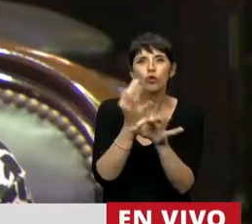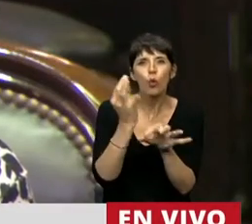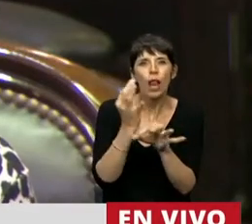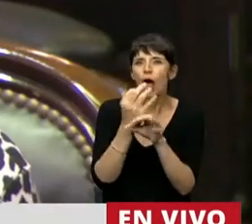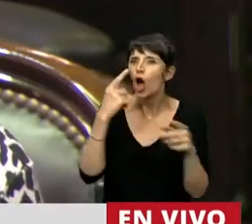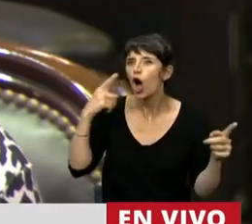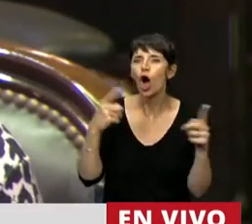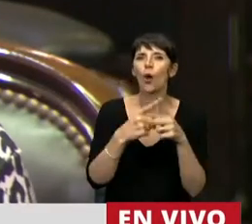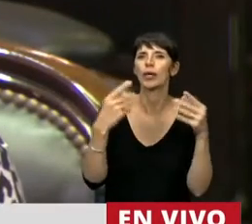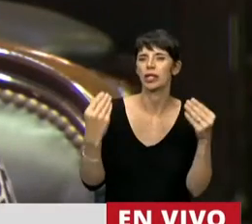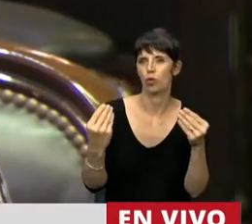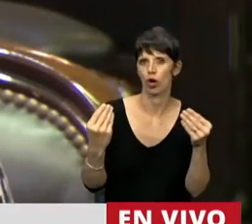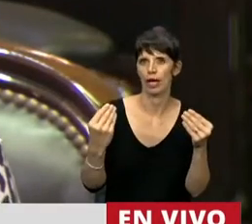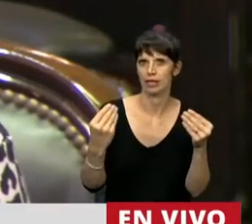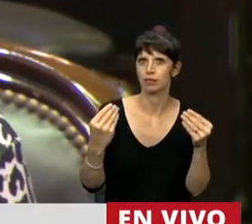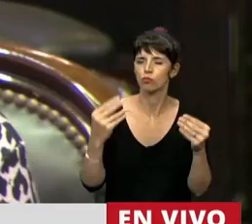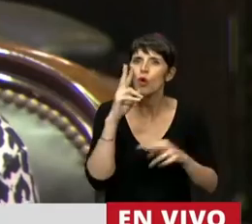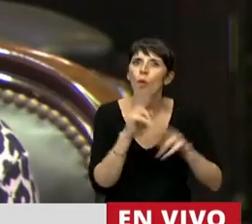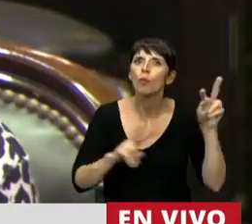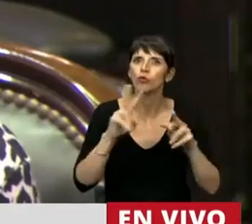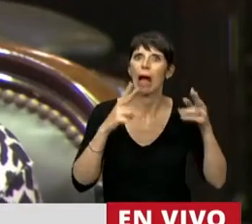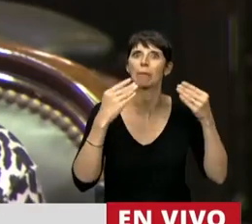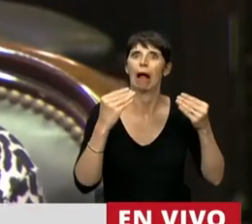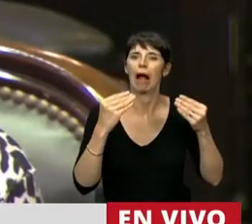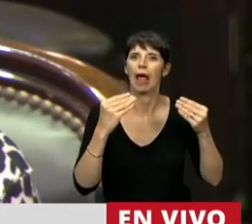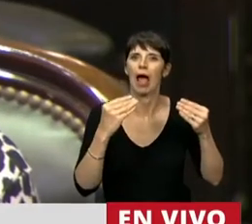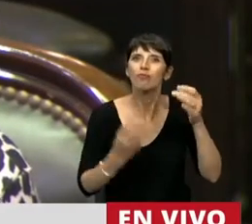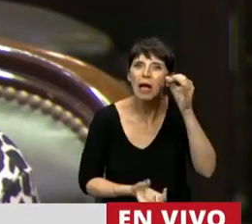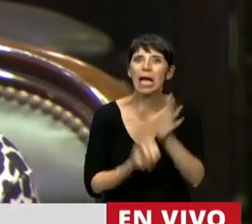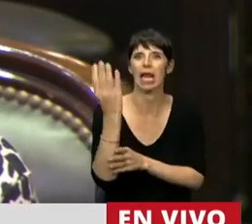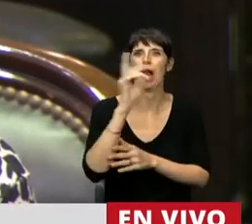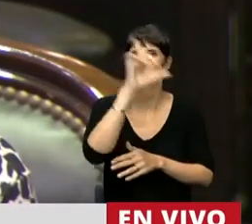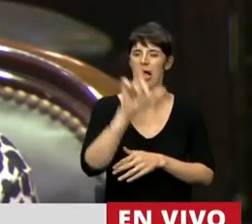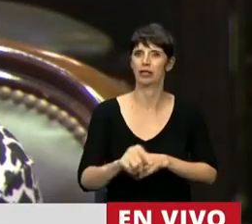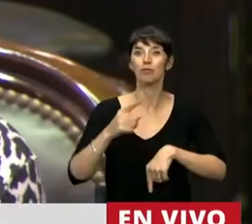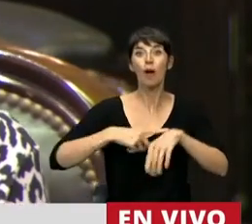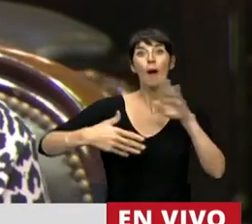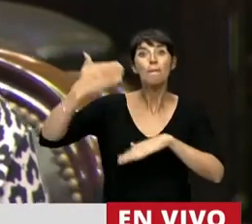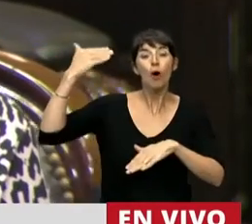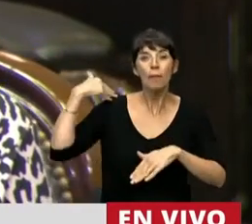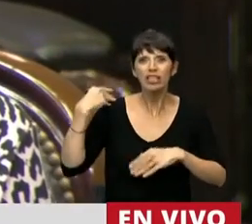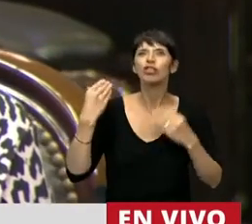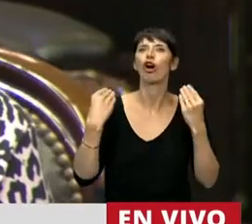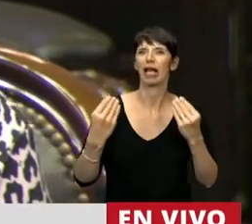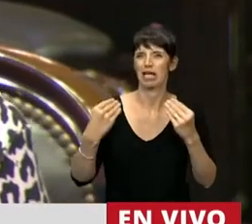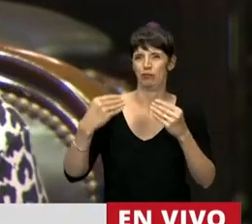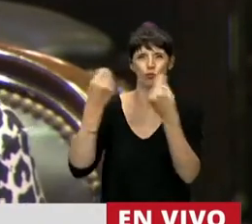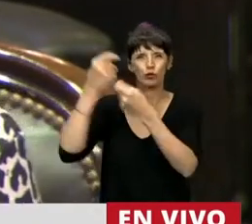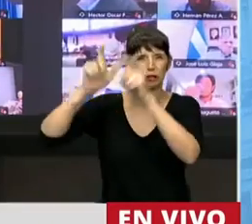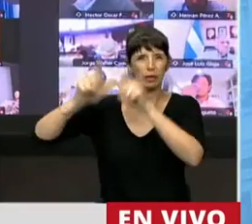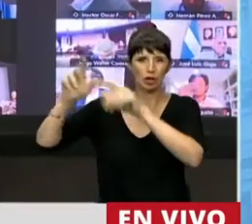nacional. Piense que era un momento de inmigración, por eso el guardapolvo blanco,